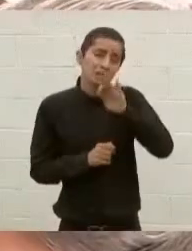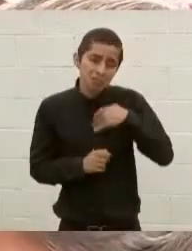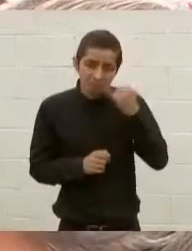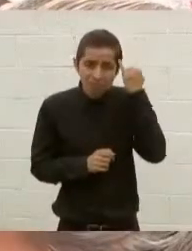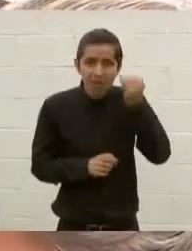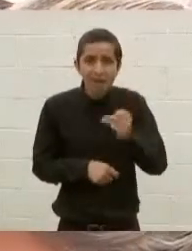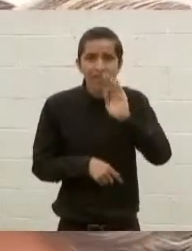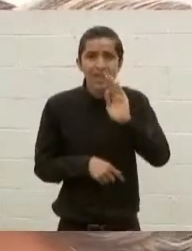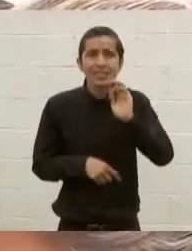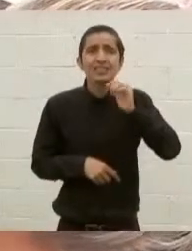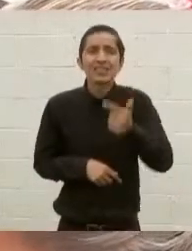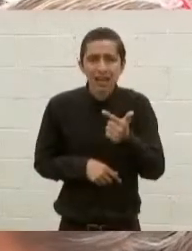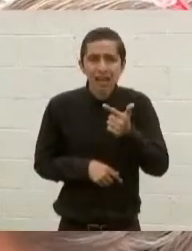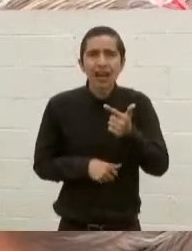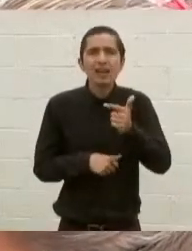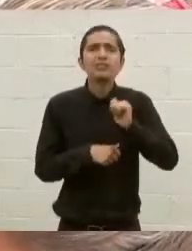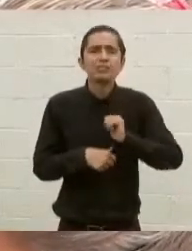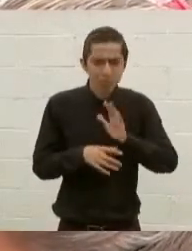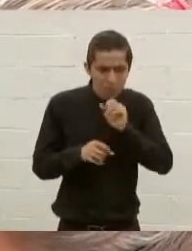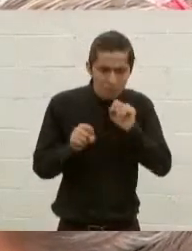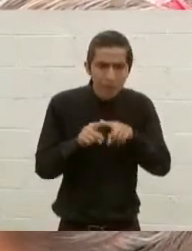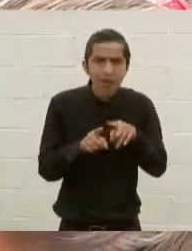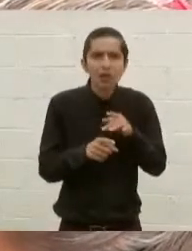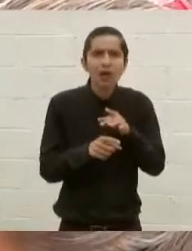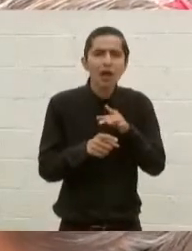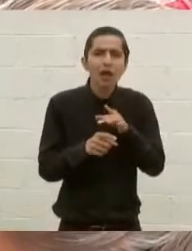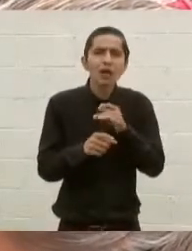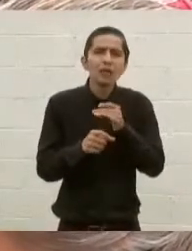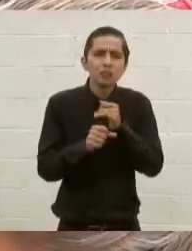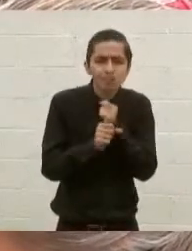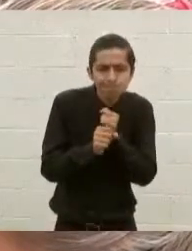General de la República va a coadyuvar en las investigaciones.